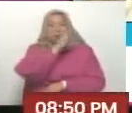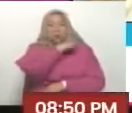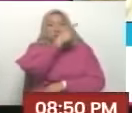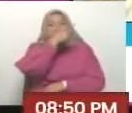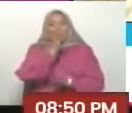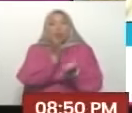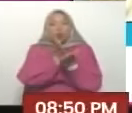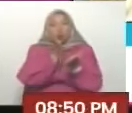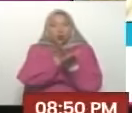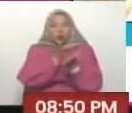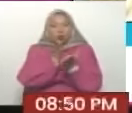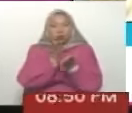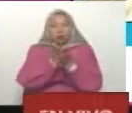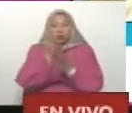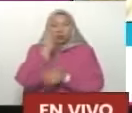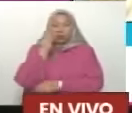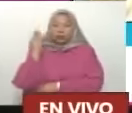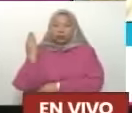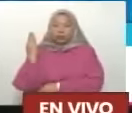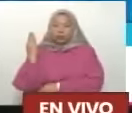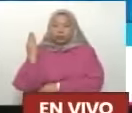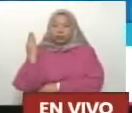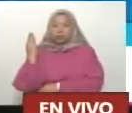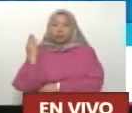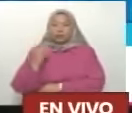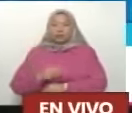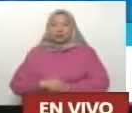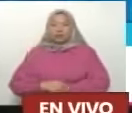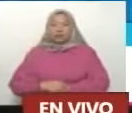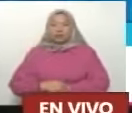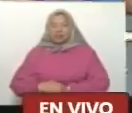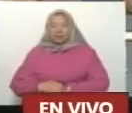del plantel. Nos vamos al lugar, presidente, para conocer todos los detalles.